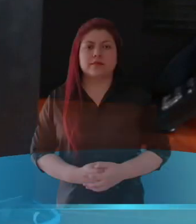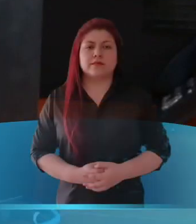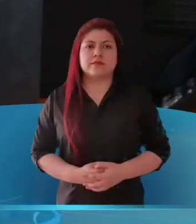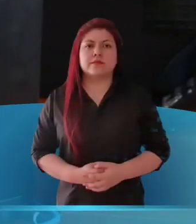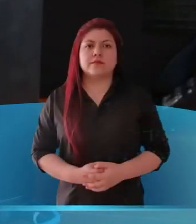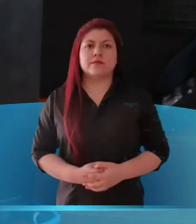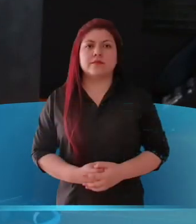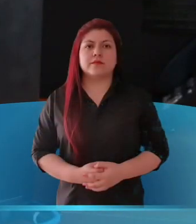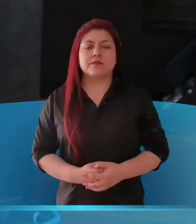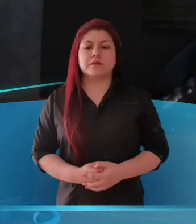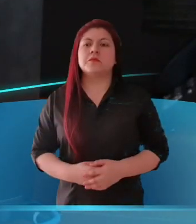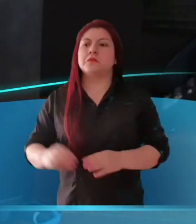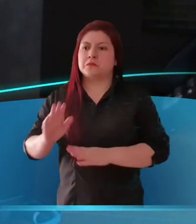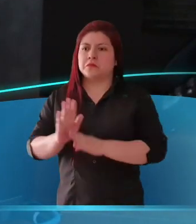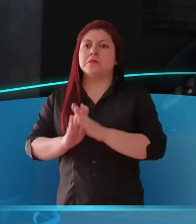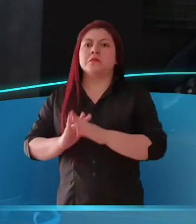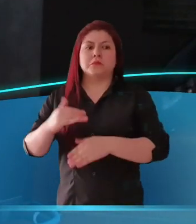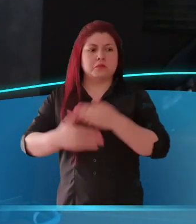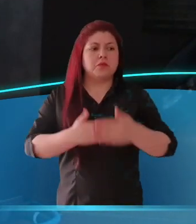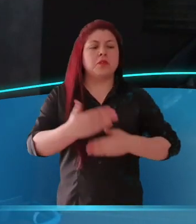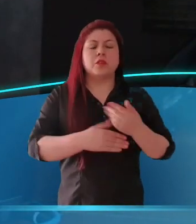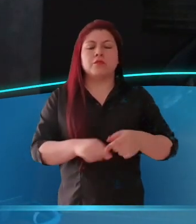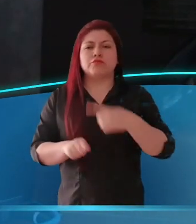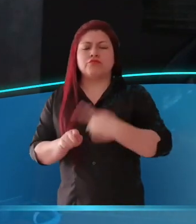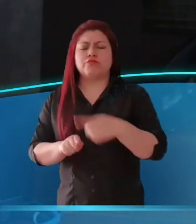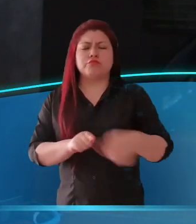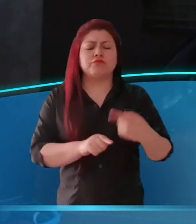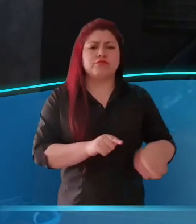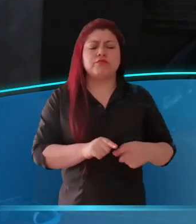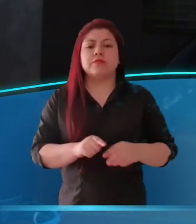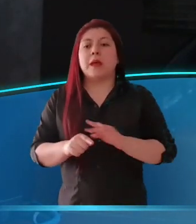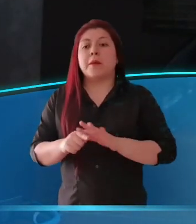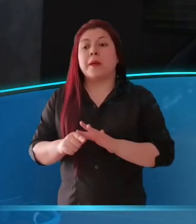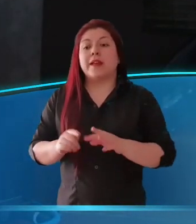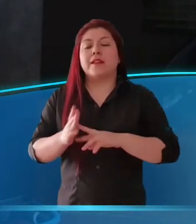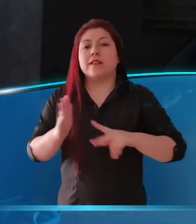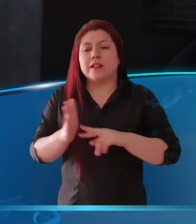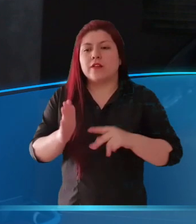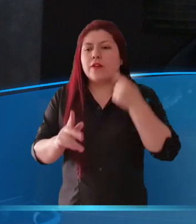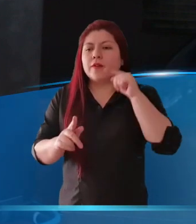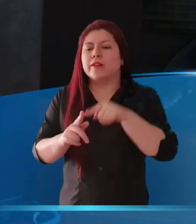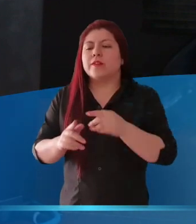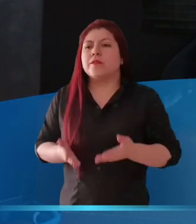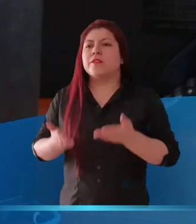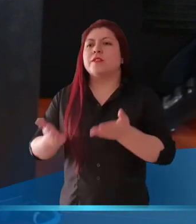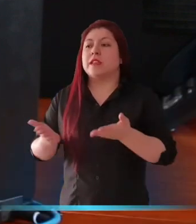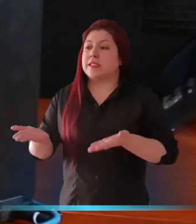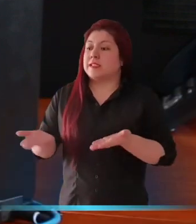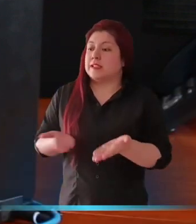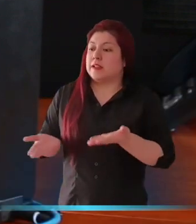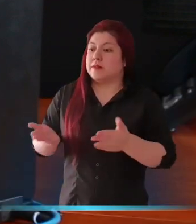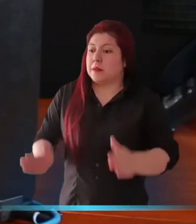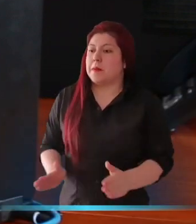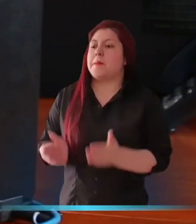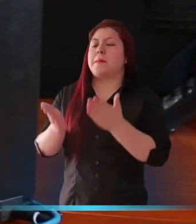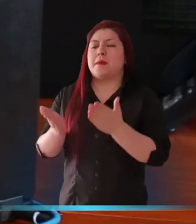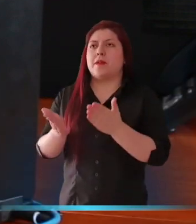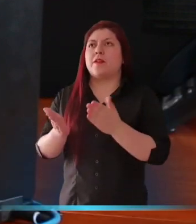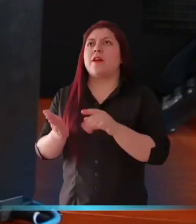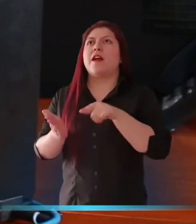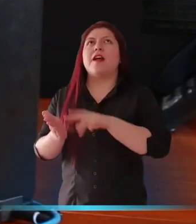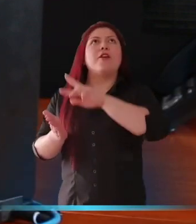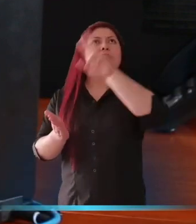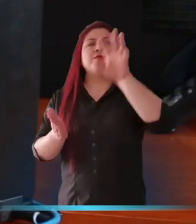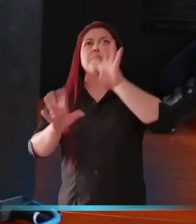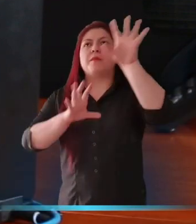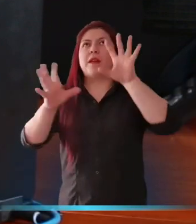Venimos avanzando en diversos procesos de integración tecnológica para coayudar o mejorar los servicios a